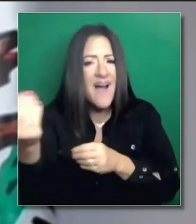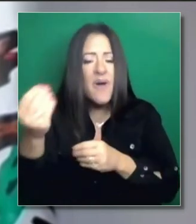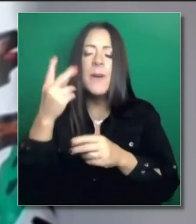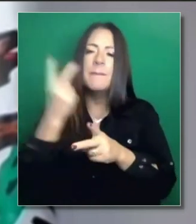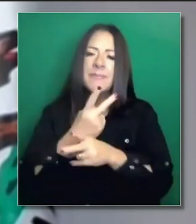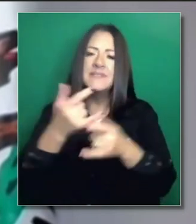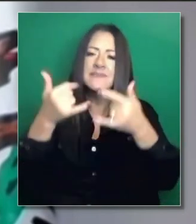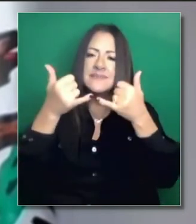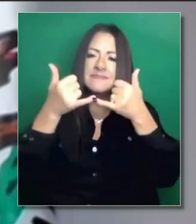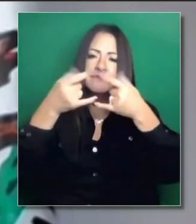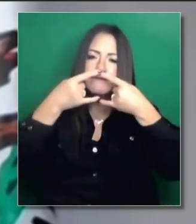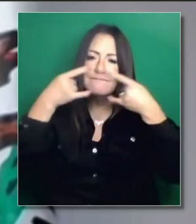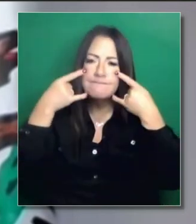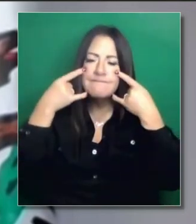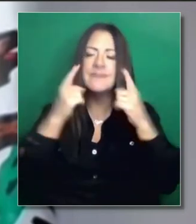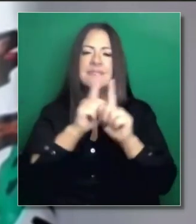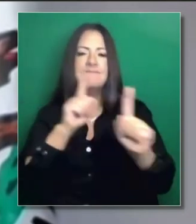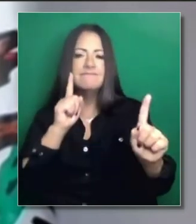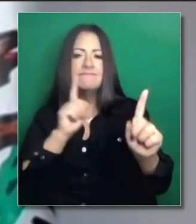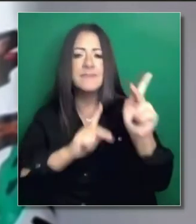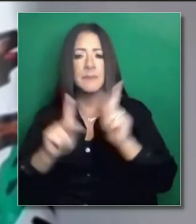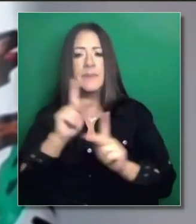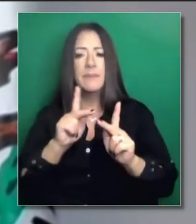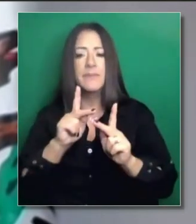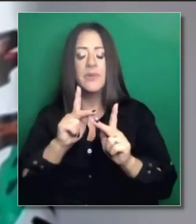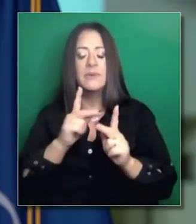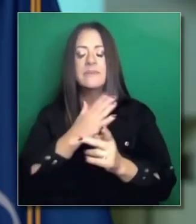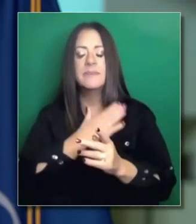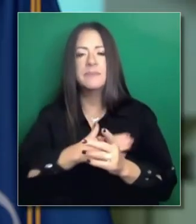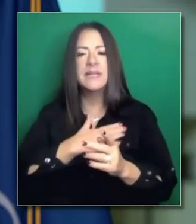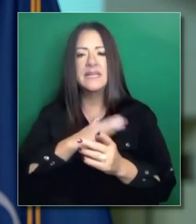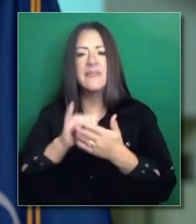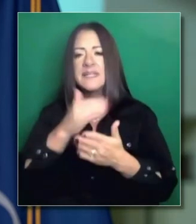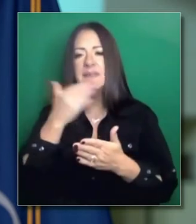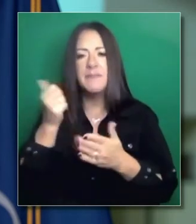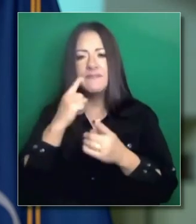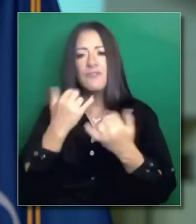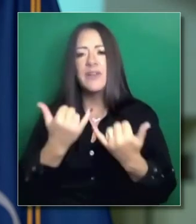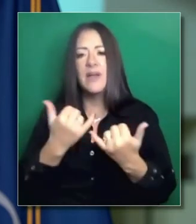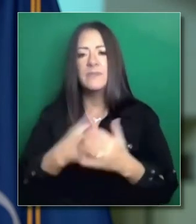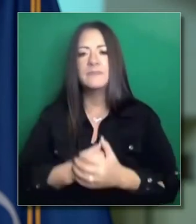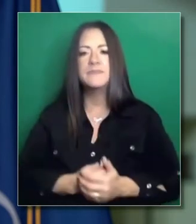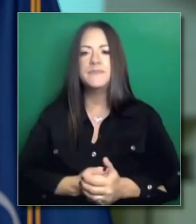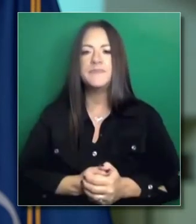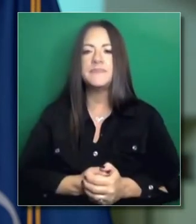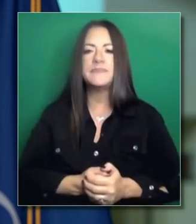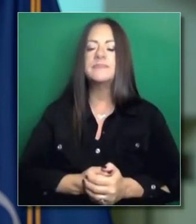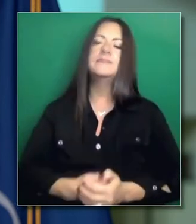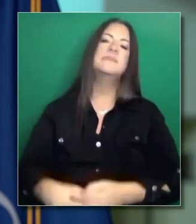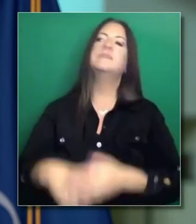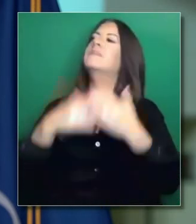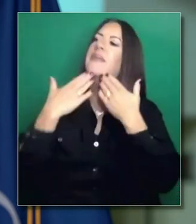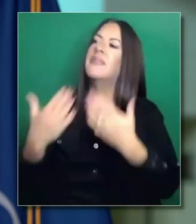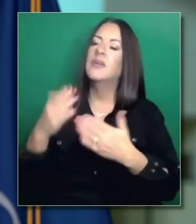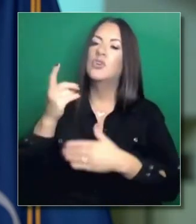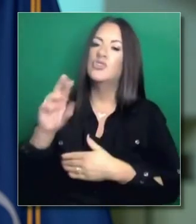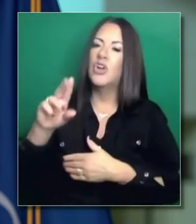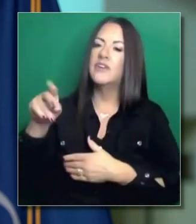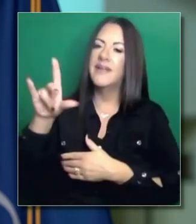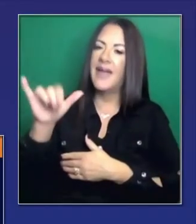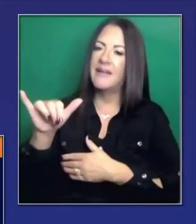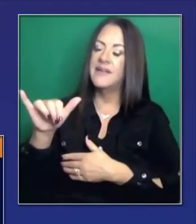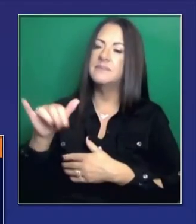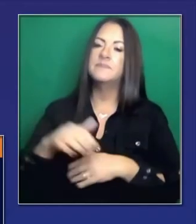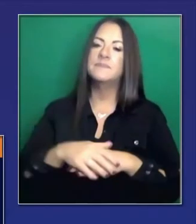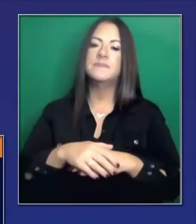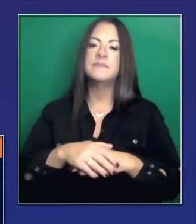Si salen, mantengan la distancia y no se quiten la máscara. Aprecio la respuesta comprensiva del doctor